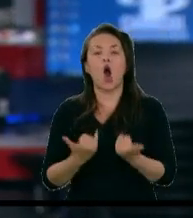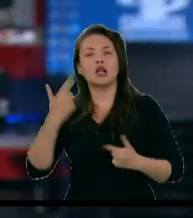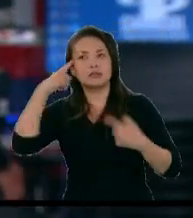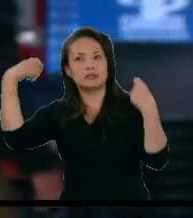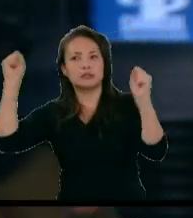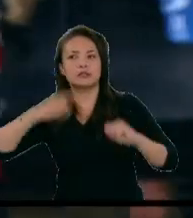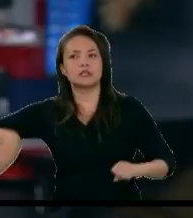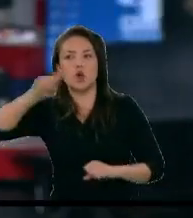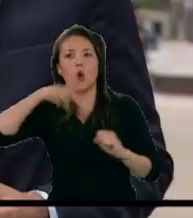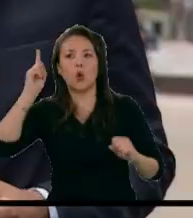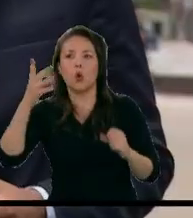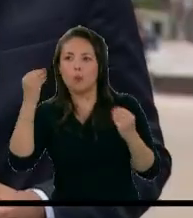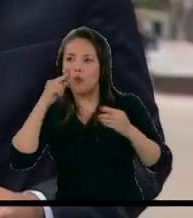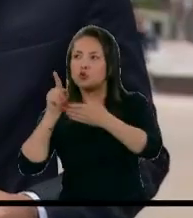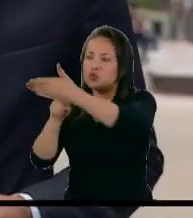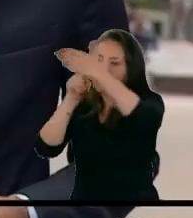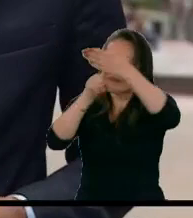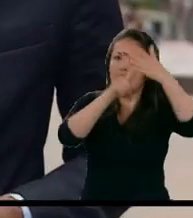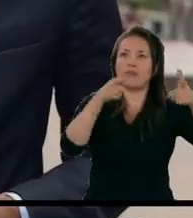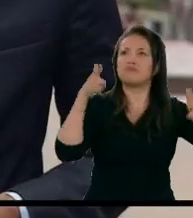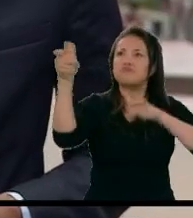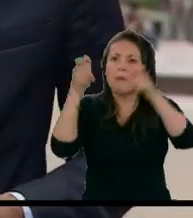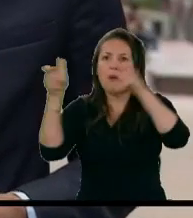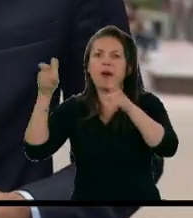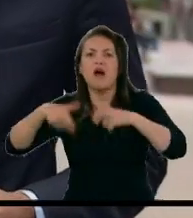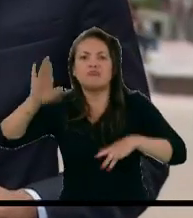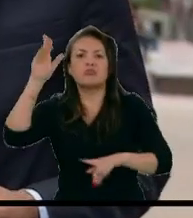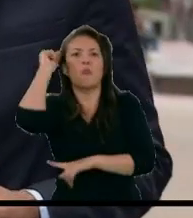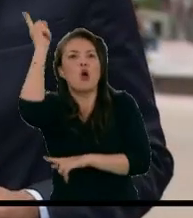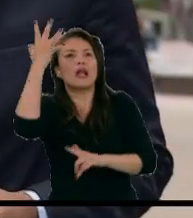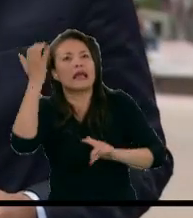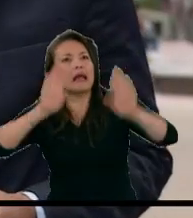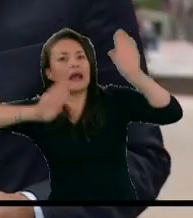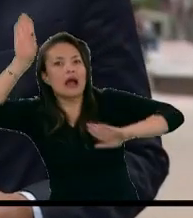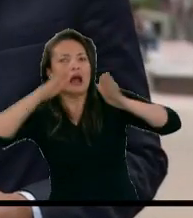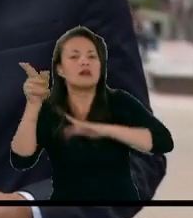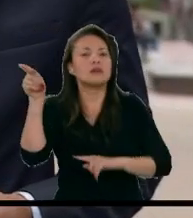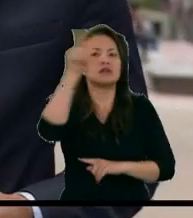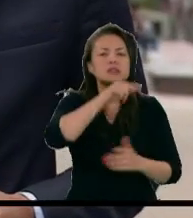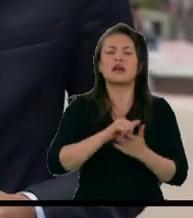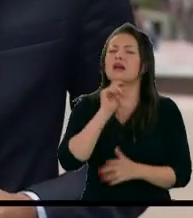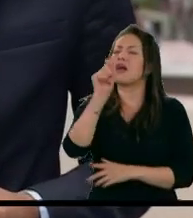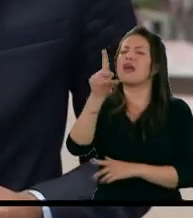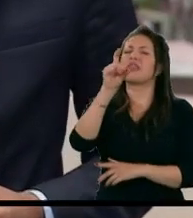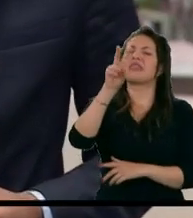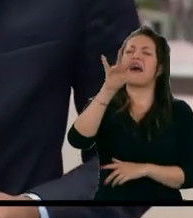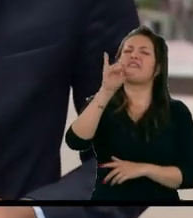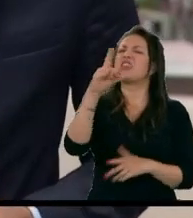armados ilegales en varias regiones del país. David Quintero, ¿cuáles son las regiones con mayor riesgo electoral?